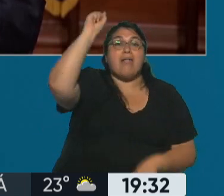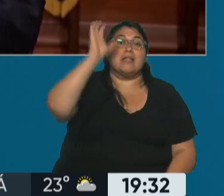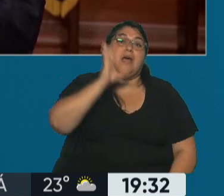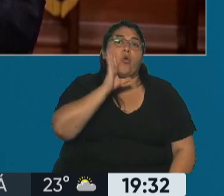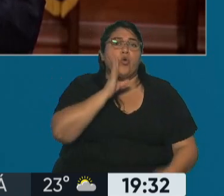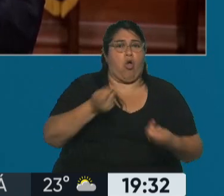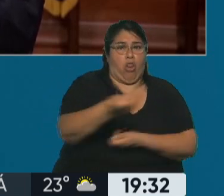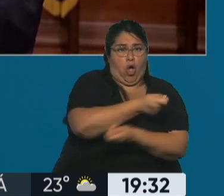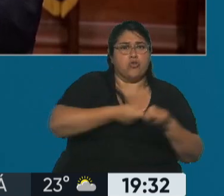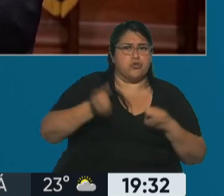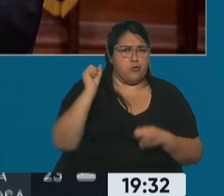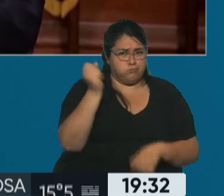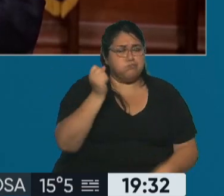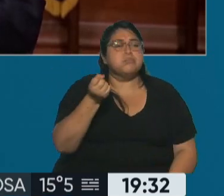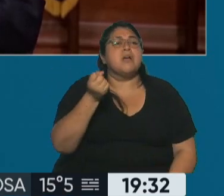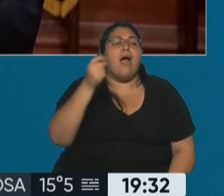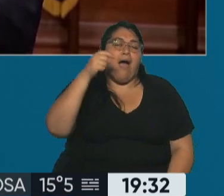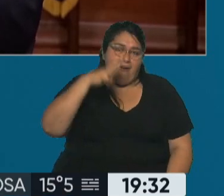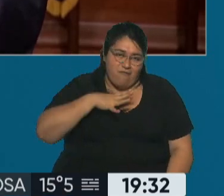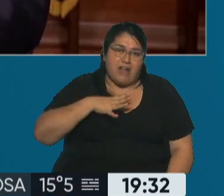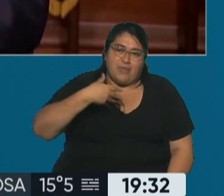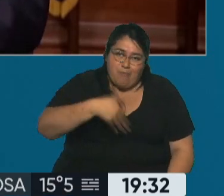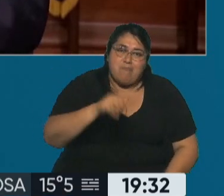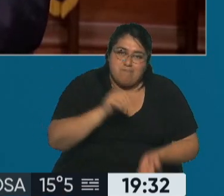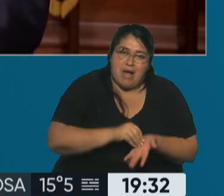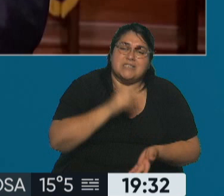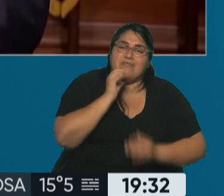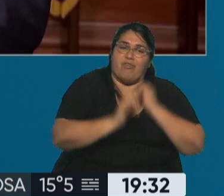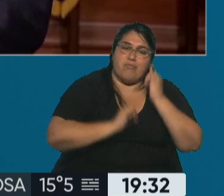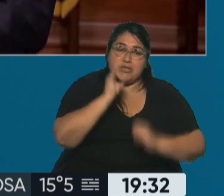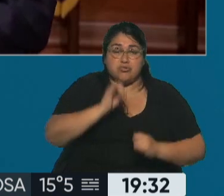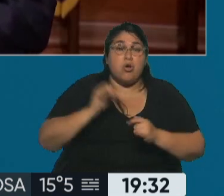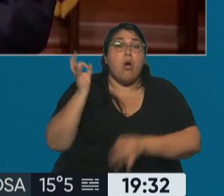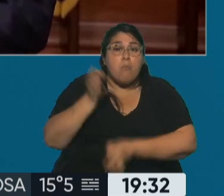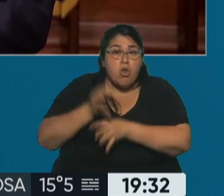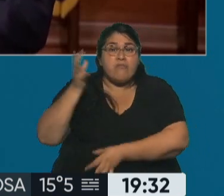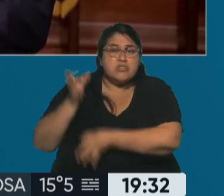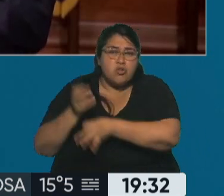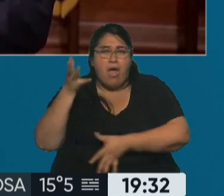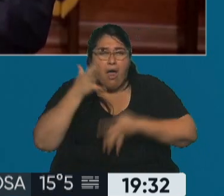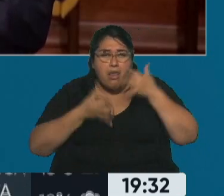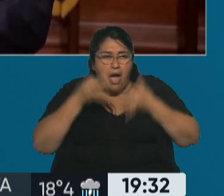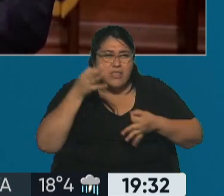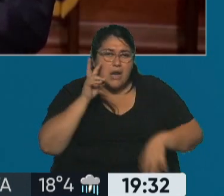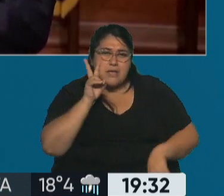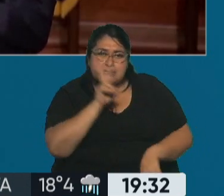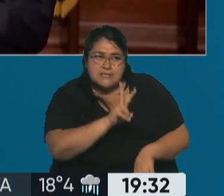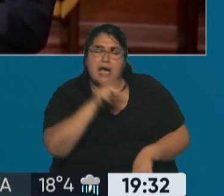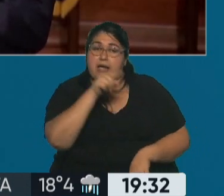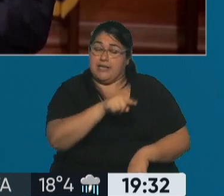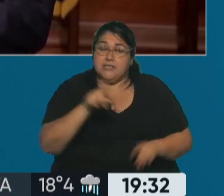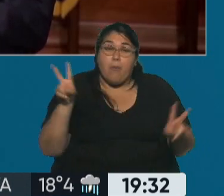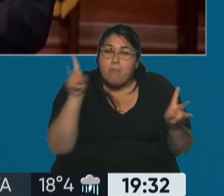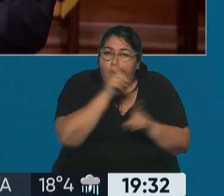Acá, bueno, se espera que se conozca más en detalle qué información, pero varios especialistas coinciden en que esto es un escándalo